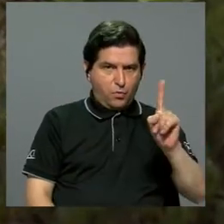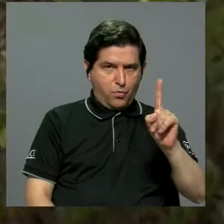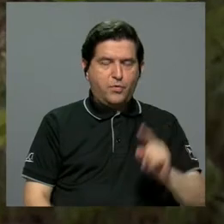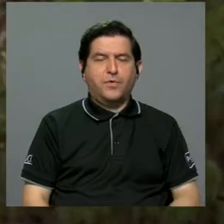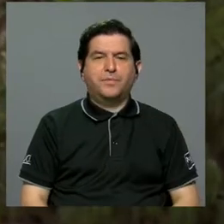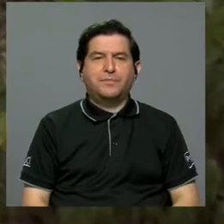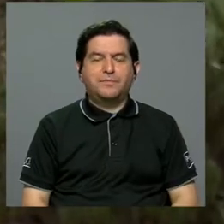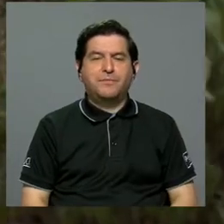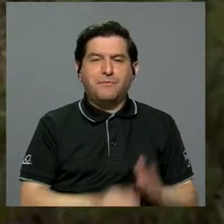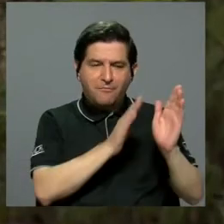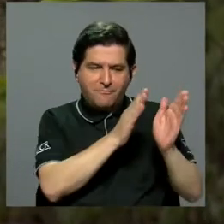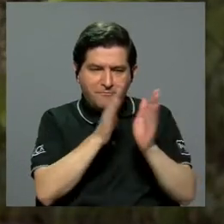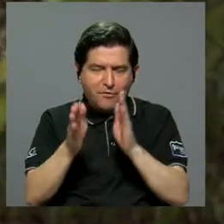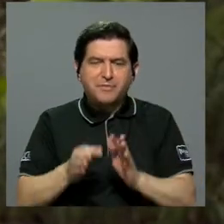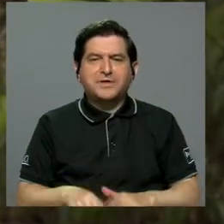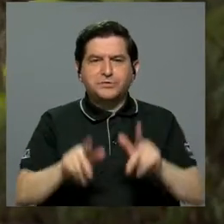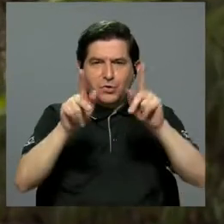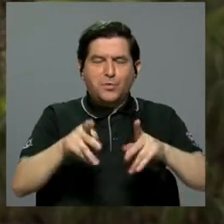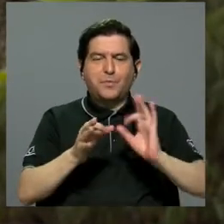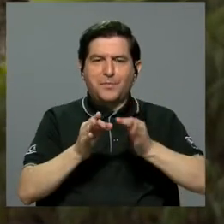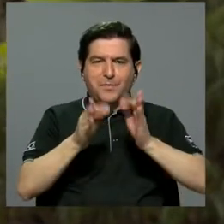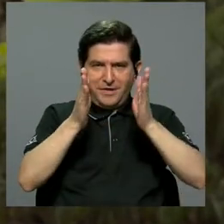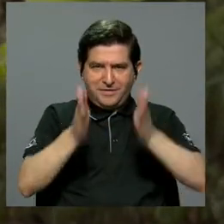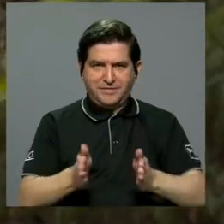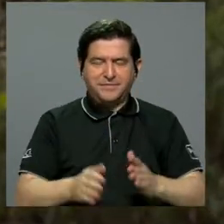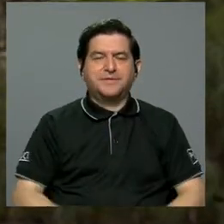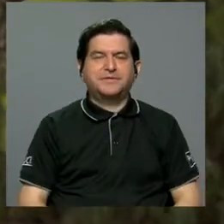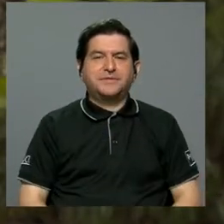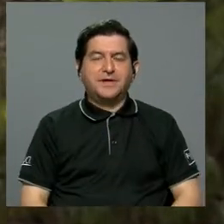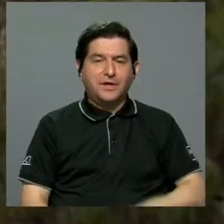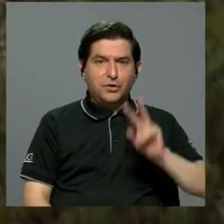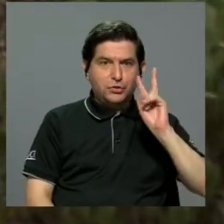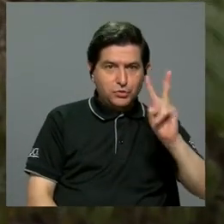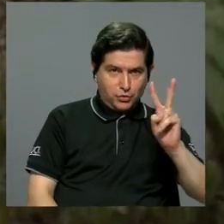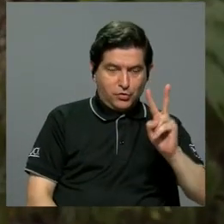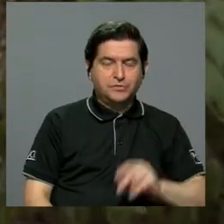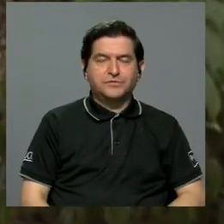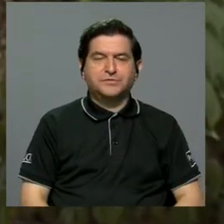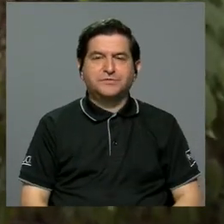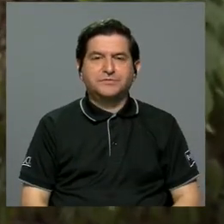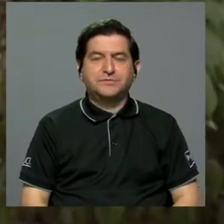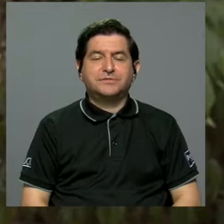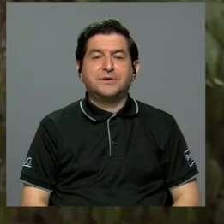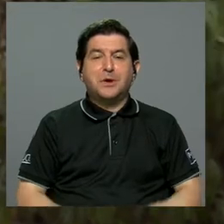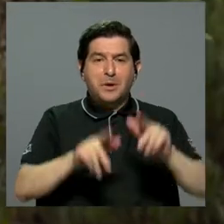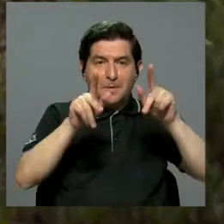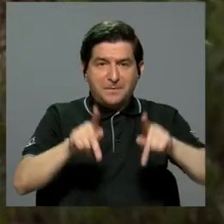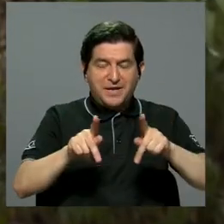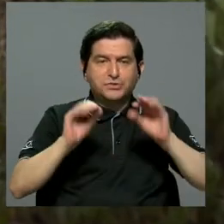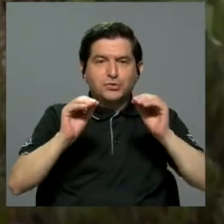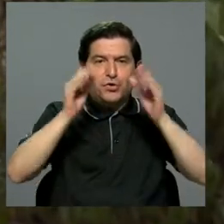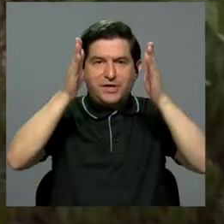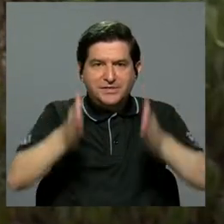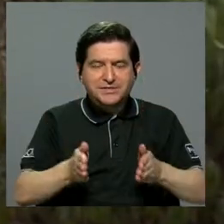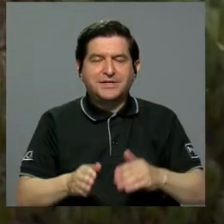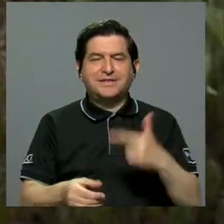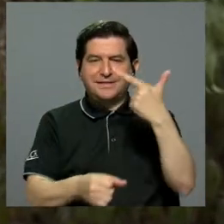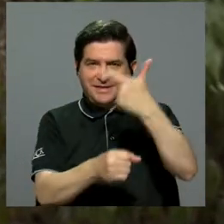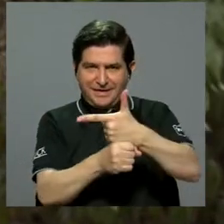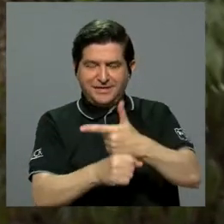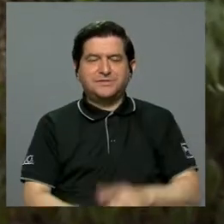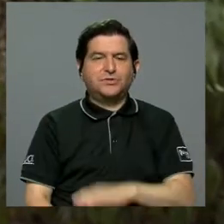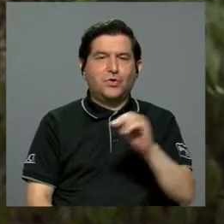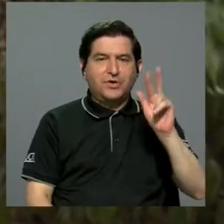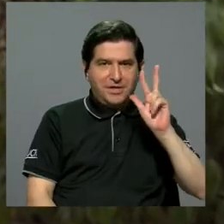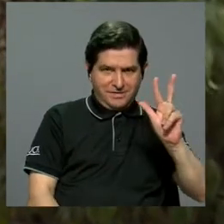para la formación de las personas intérpretes un estándar para poder formar personas instructoras en